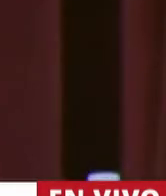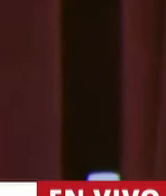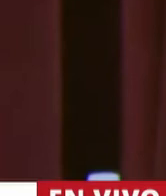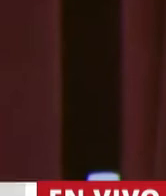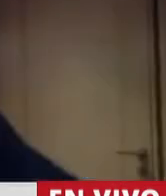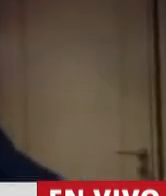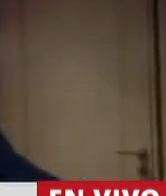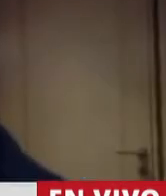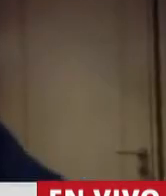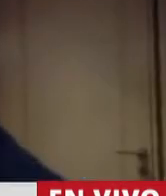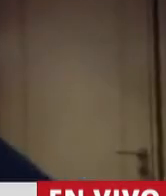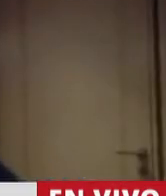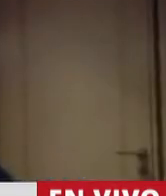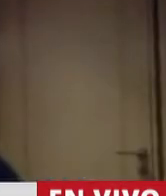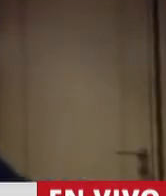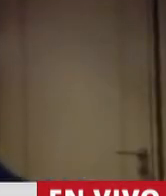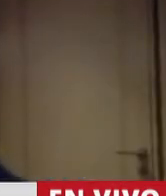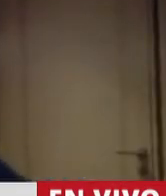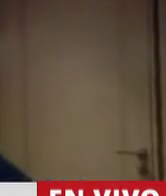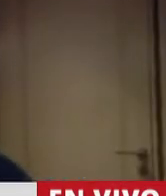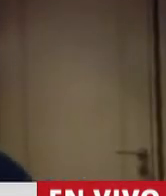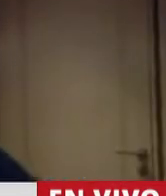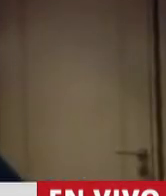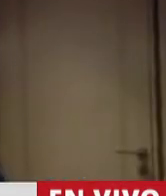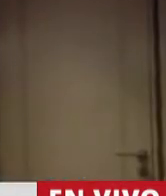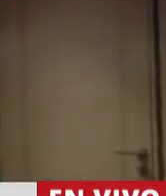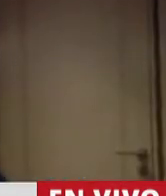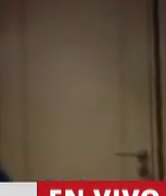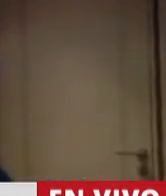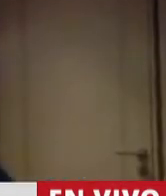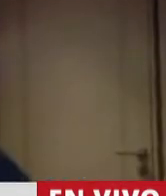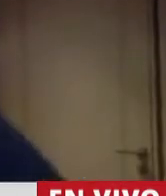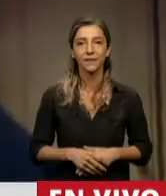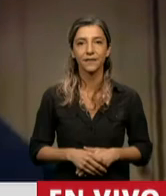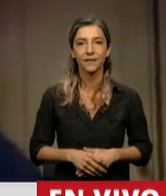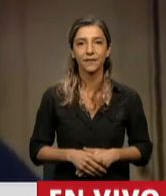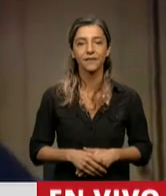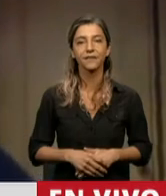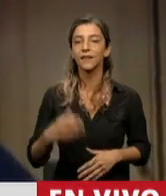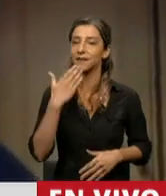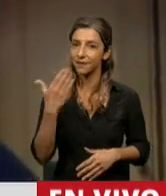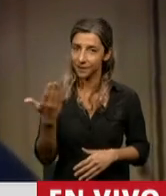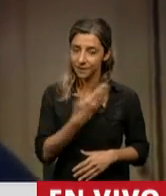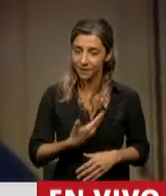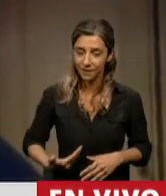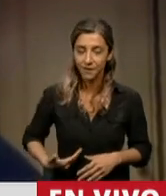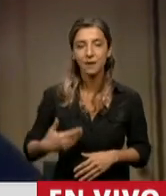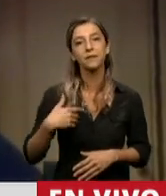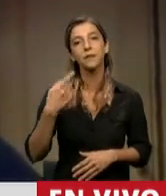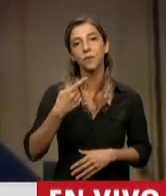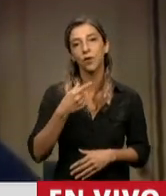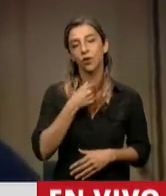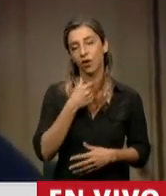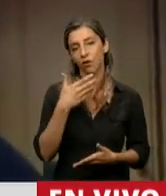primero, algunas consideraciones voy a hacer respecto a esta ley que estamos tratando. Creo que es una ley